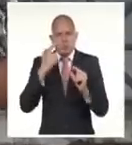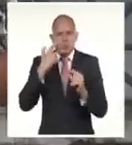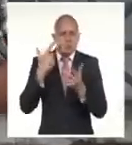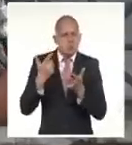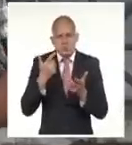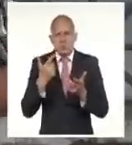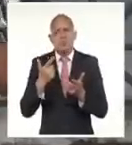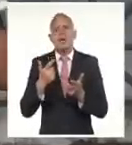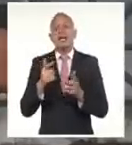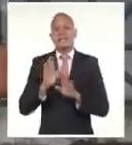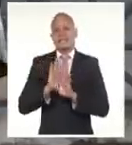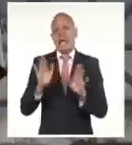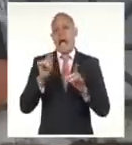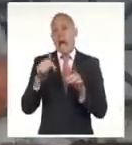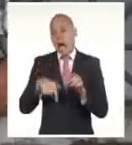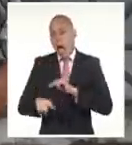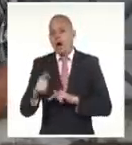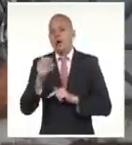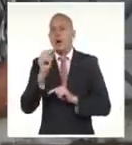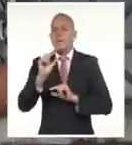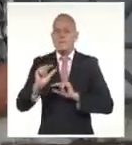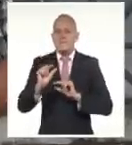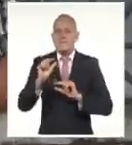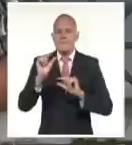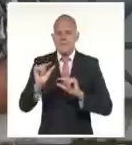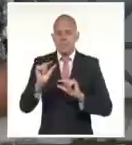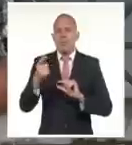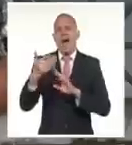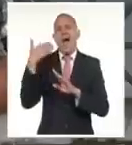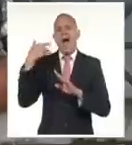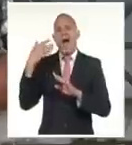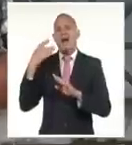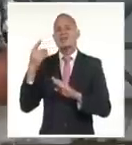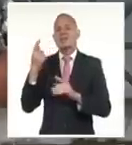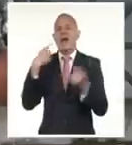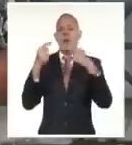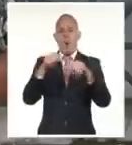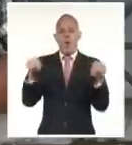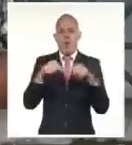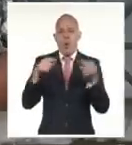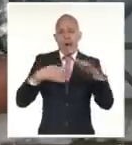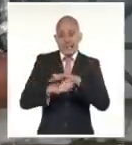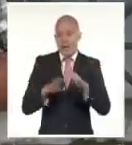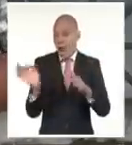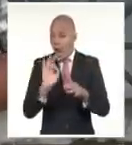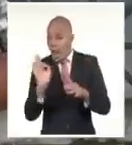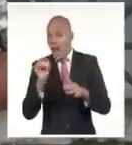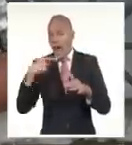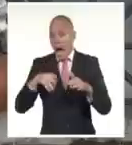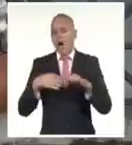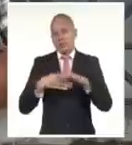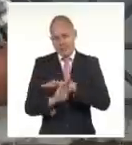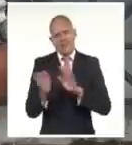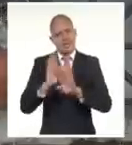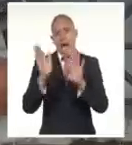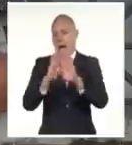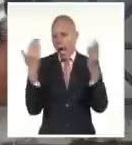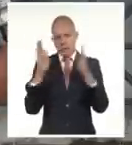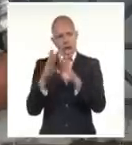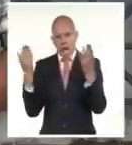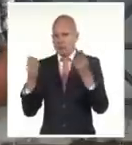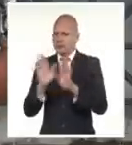incrementar, acceder a lugares que hasta este momento no había sido posible llegar por parte de los